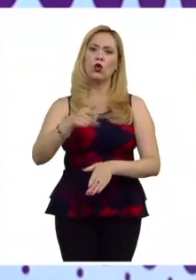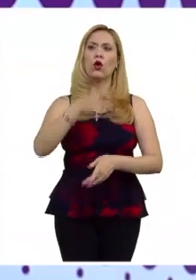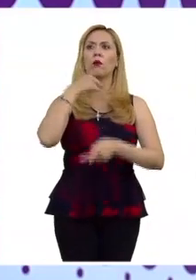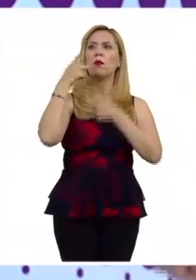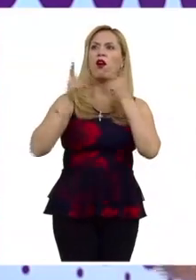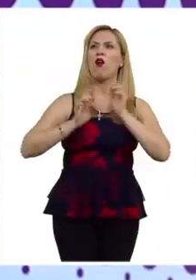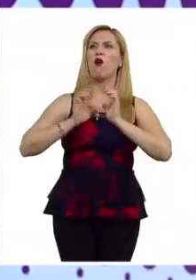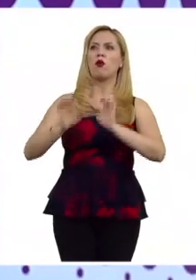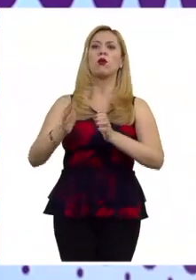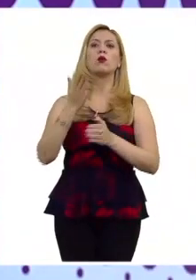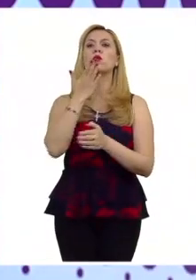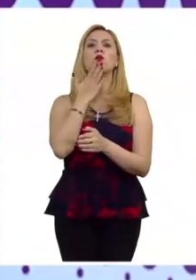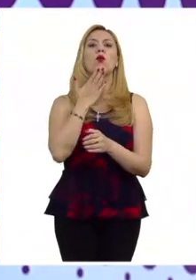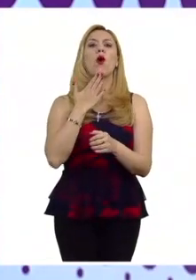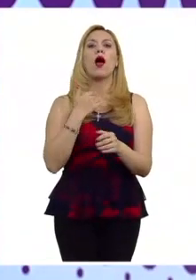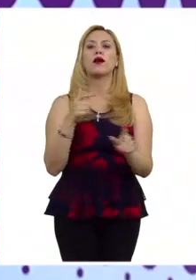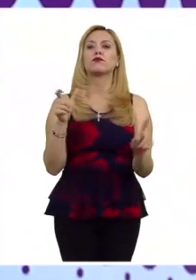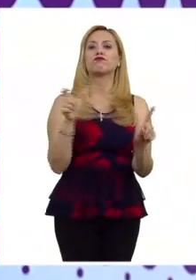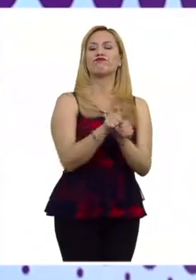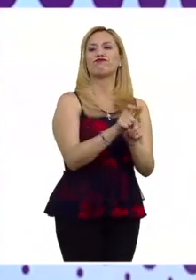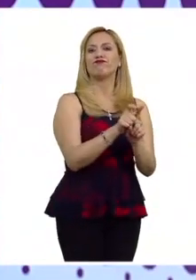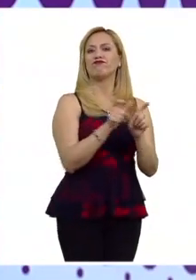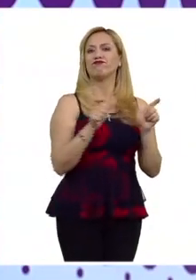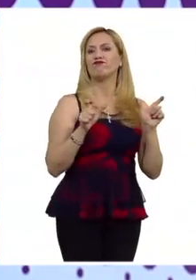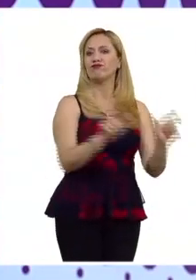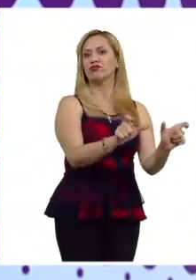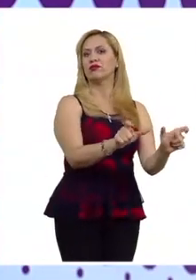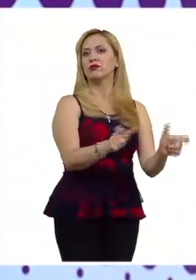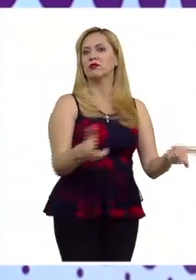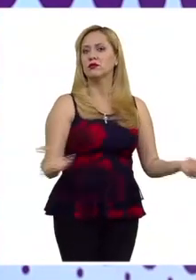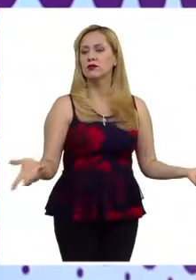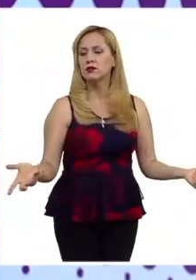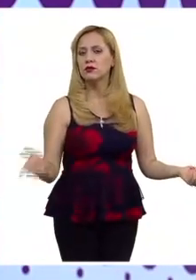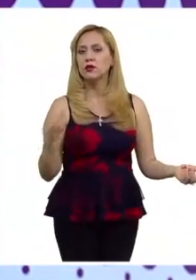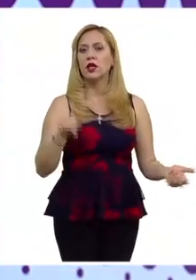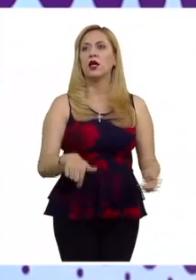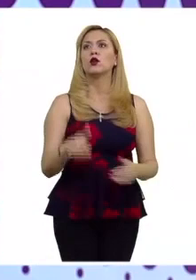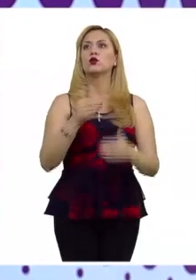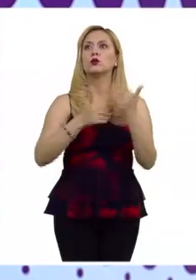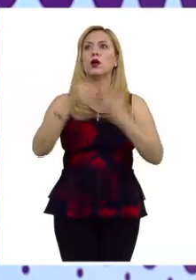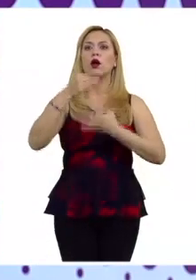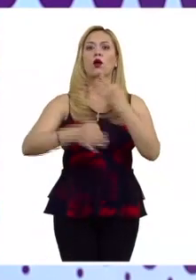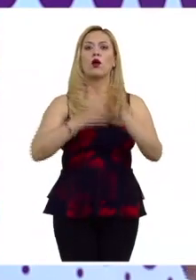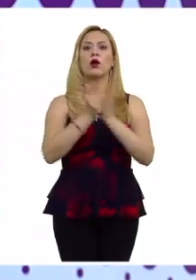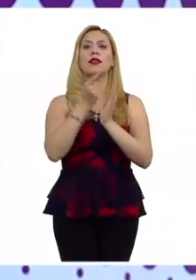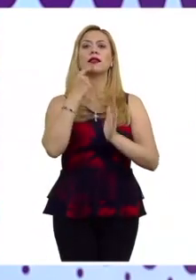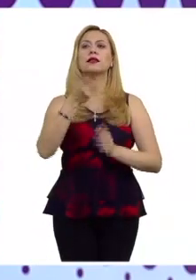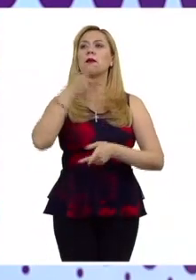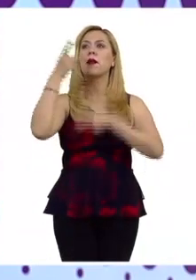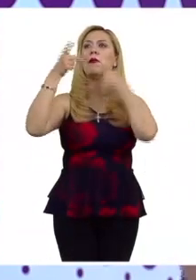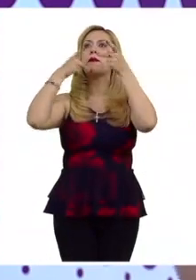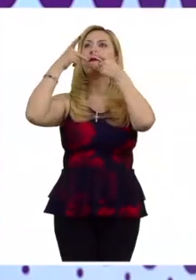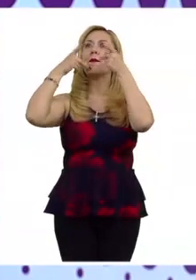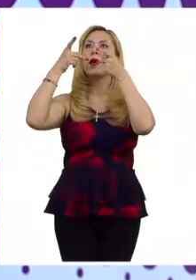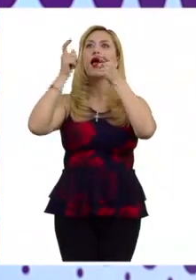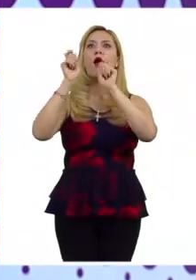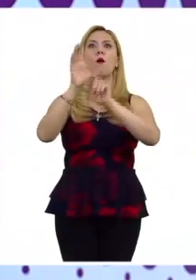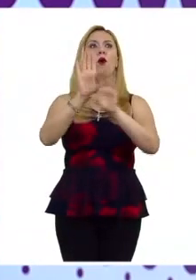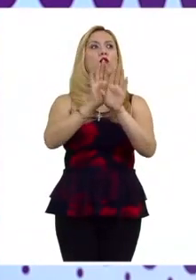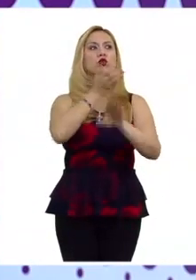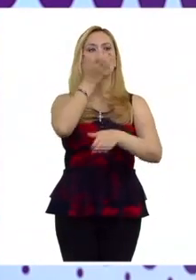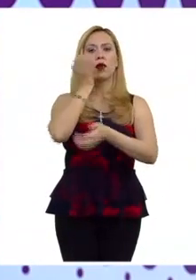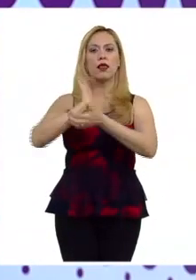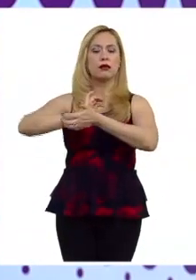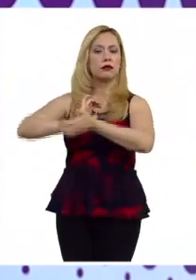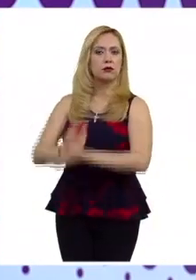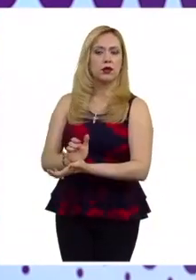protegidos como tampoco se ha dicho aquí en México por la Suprema Corte el discurso discriminatorio entonces no quiere decir